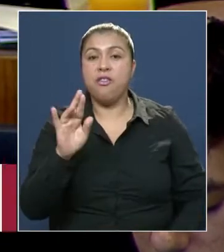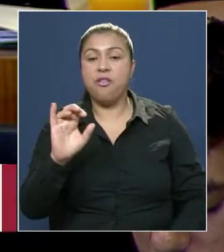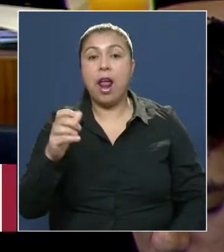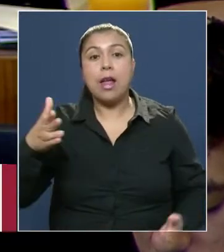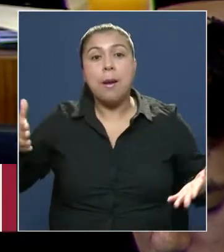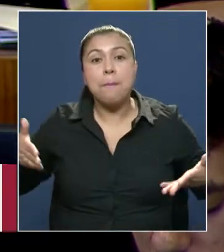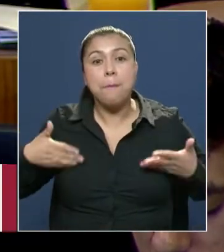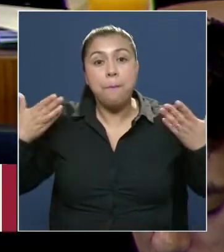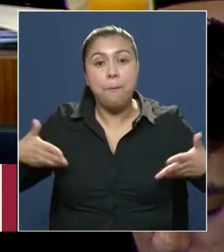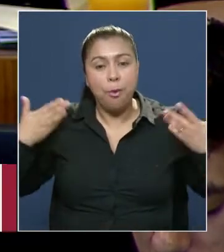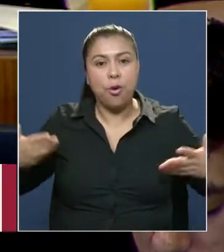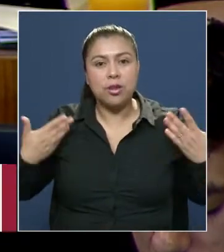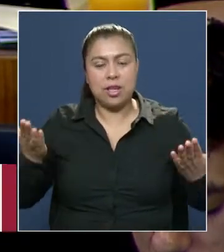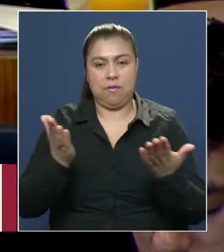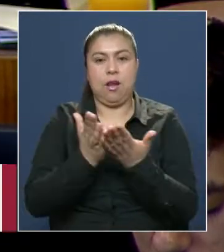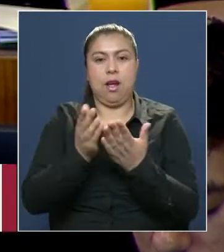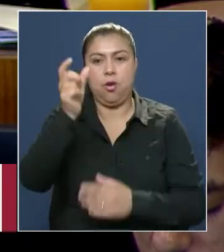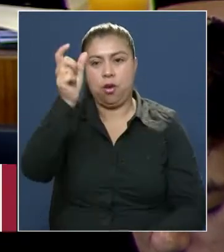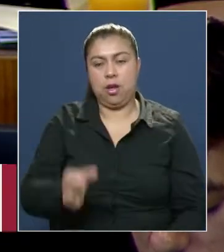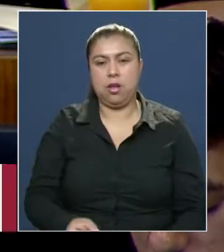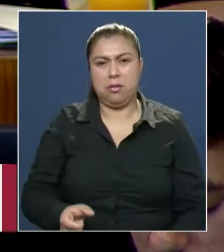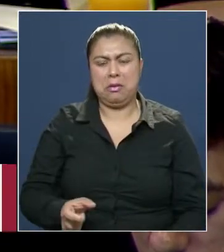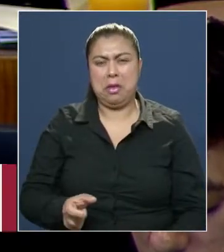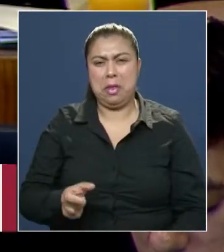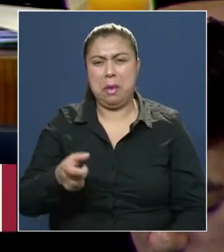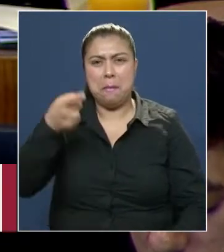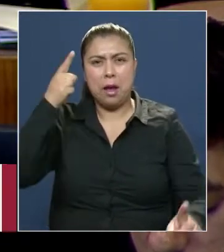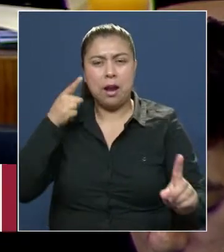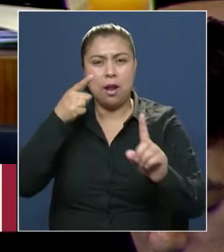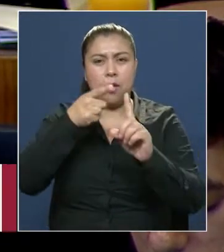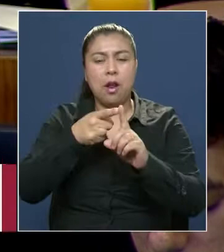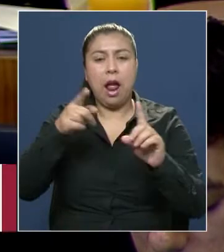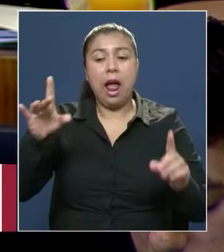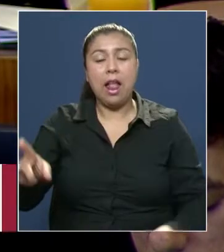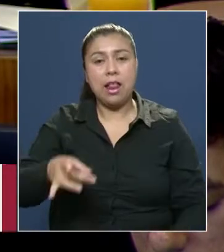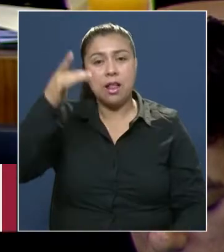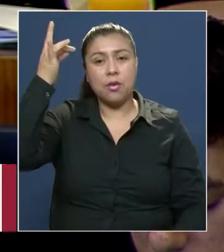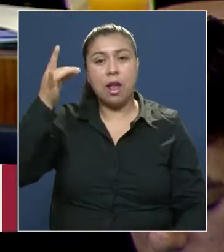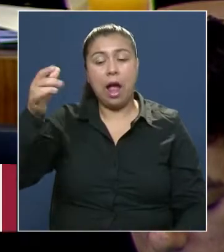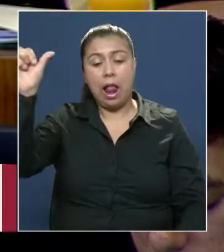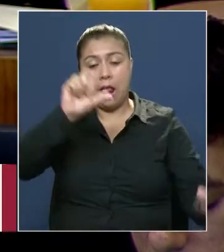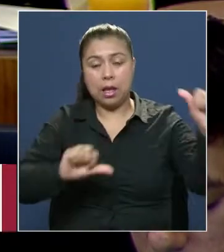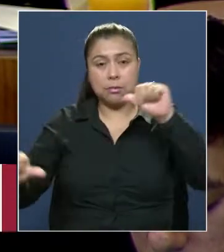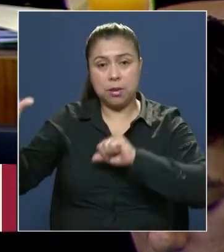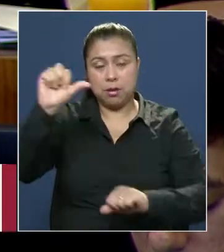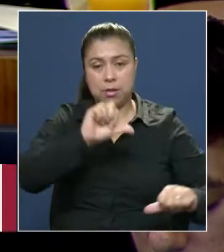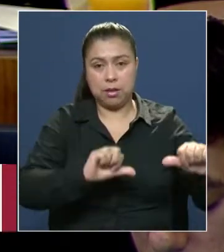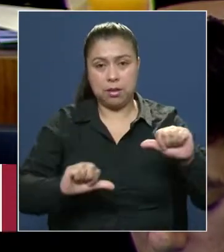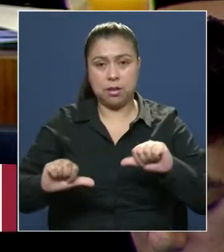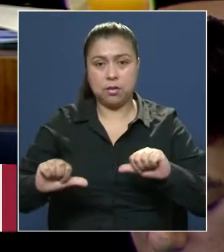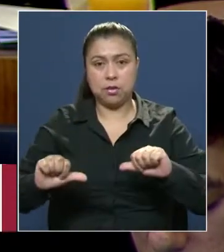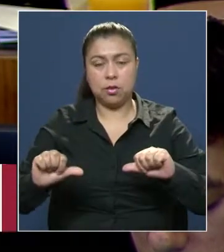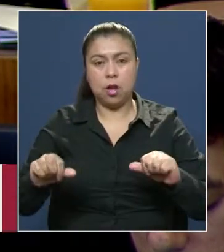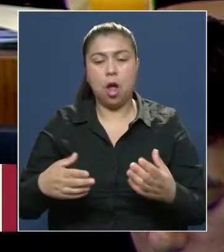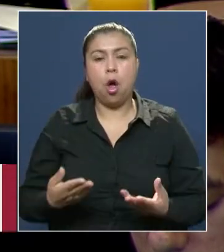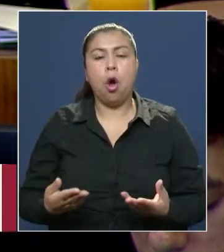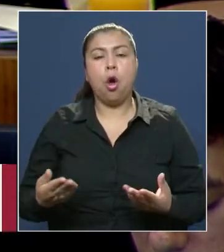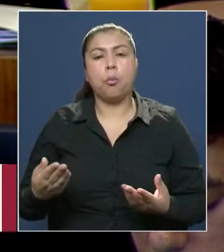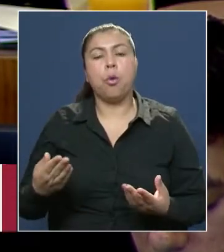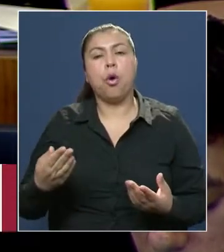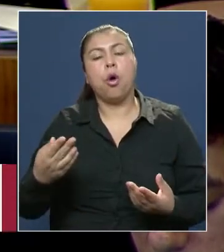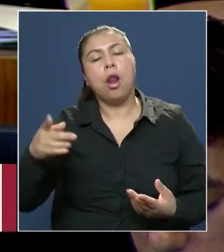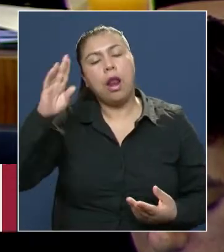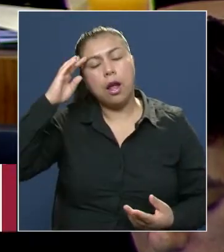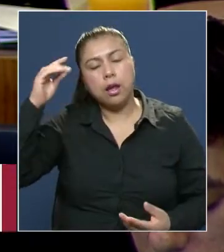a sus estudiantes para poder alcanzar a través del descubrimiento, la experimentación, la formulación de hipótesis y su